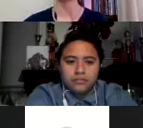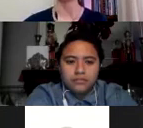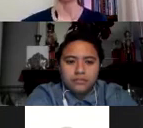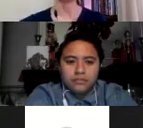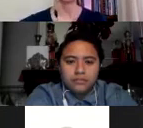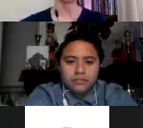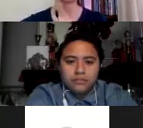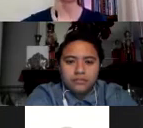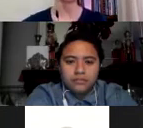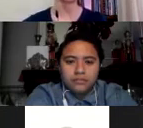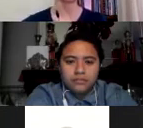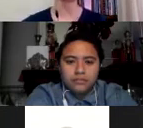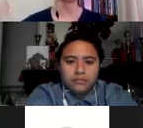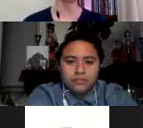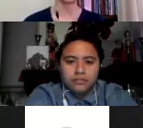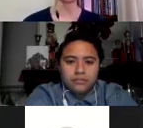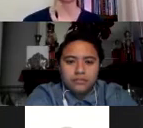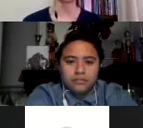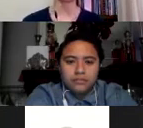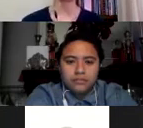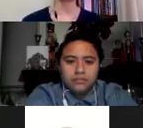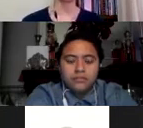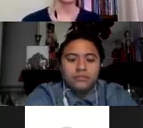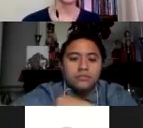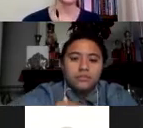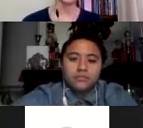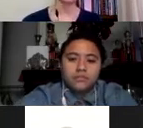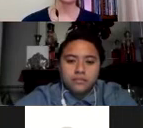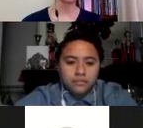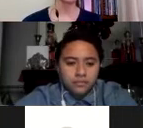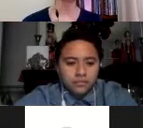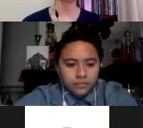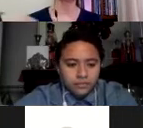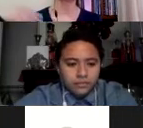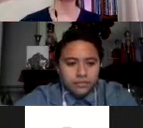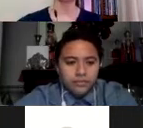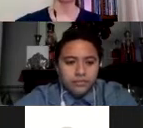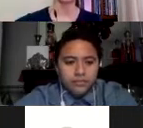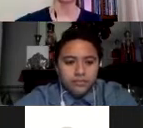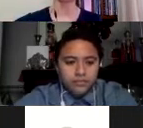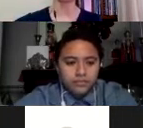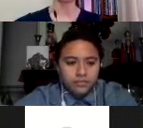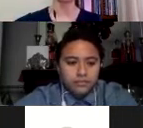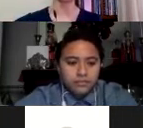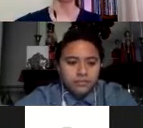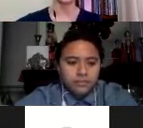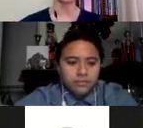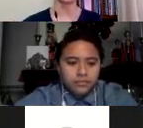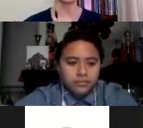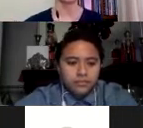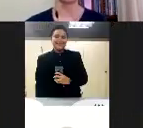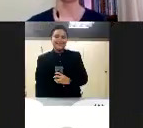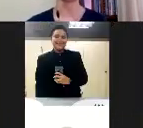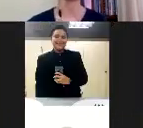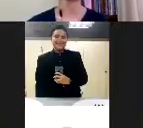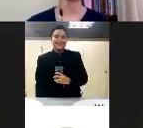arriba estaría tu propósito y abajo los valores los valores definen cómo actúas y el propósito es tu objetivo a largo plazo